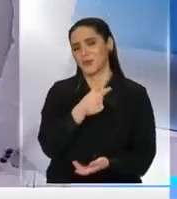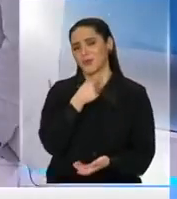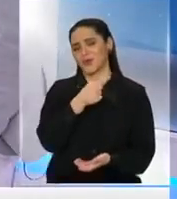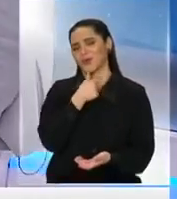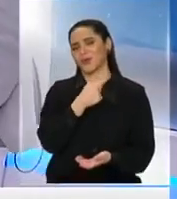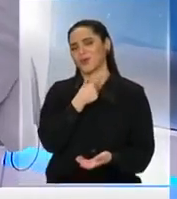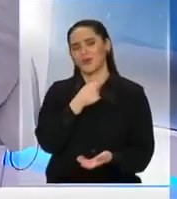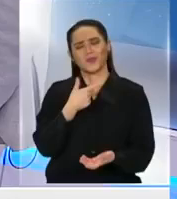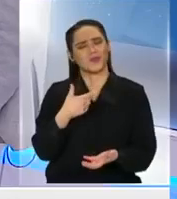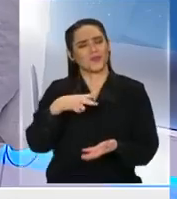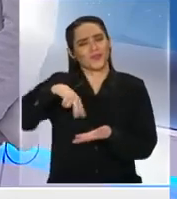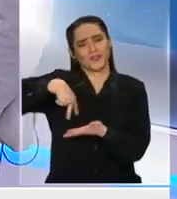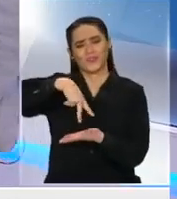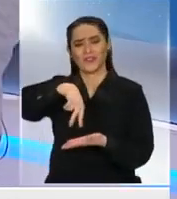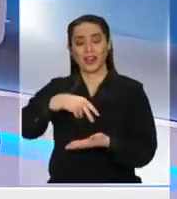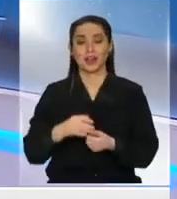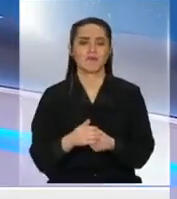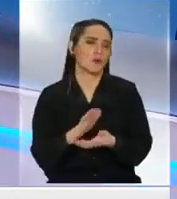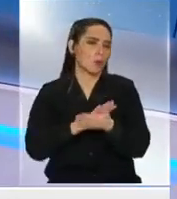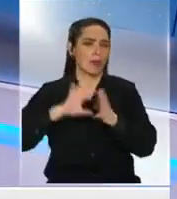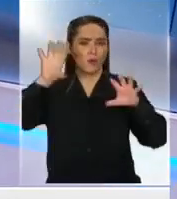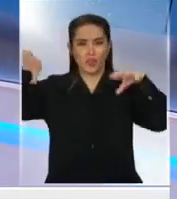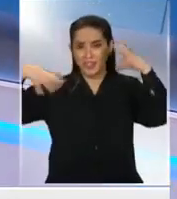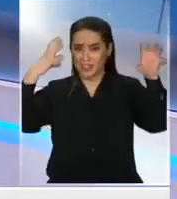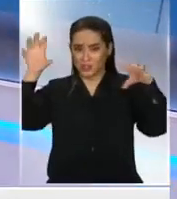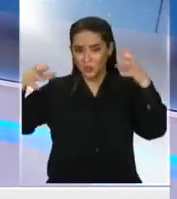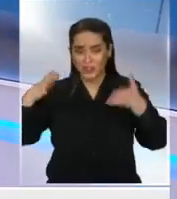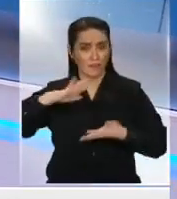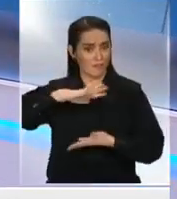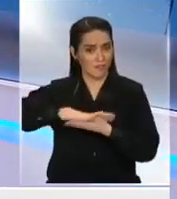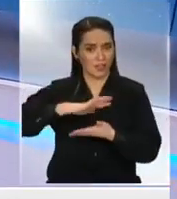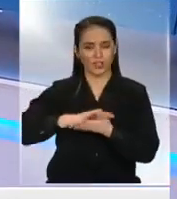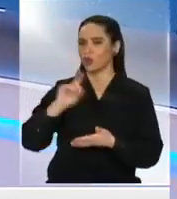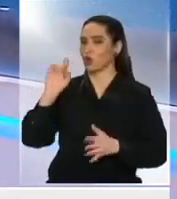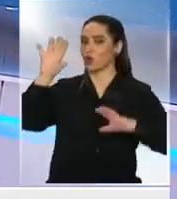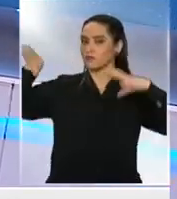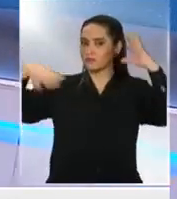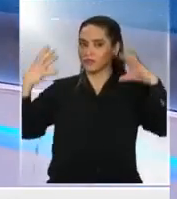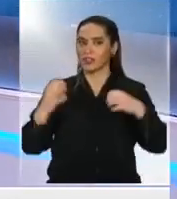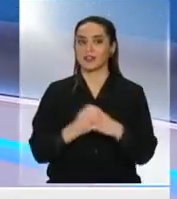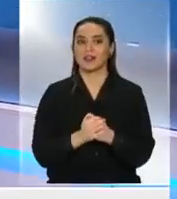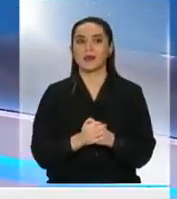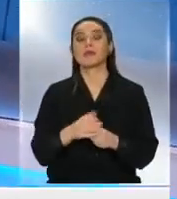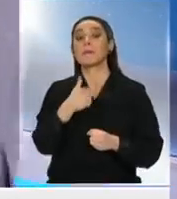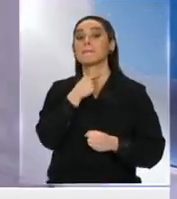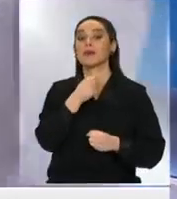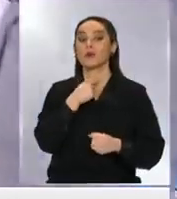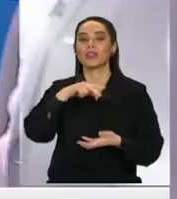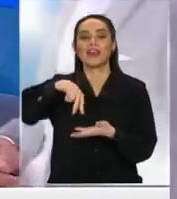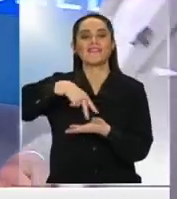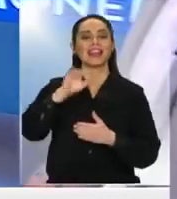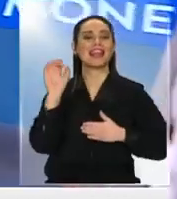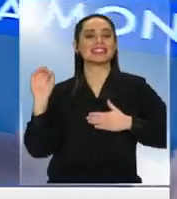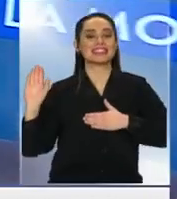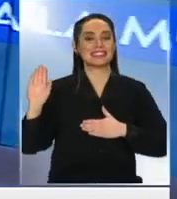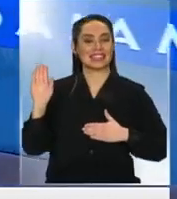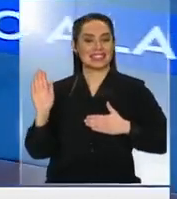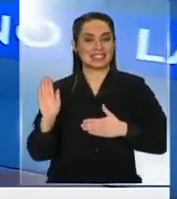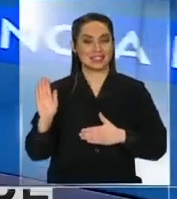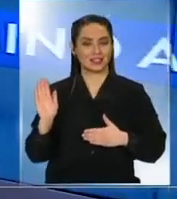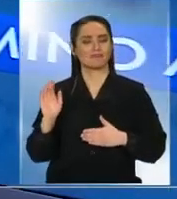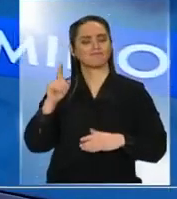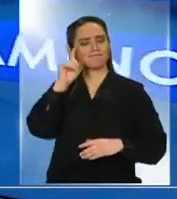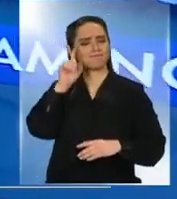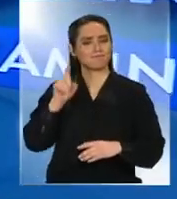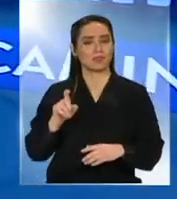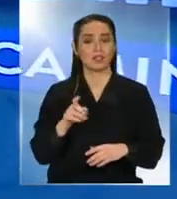de ir a discoteca, de fiestas... No, a discoteca. Habitualmente a salsoteca. Mucho. Sí, bastante.